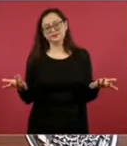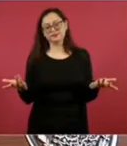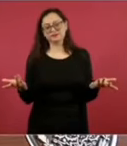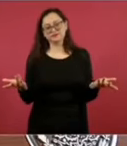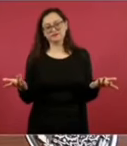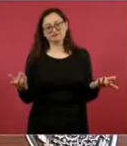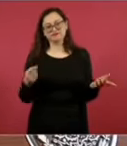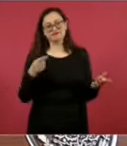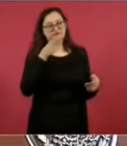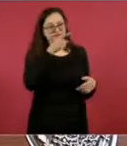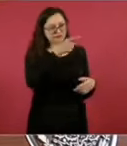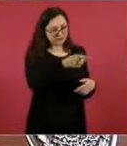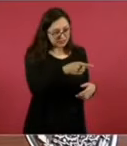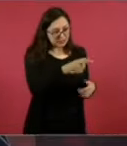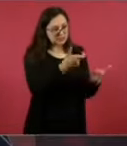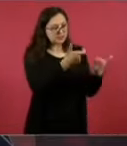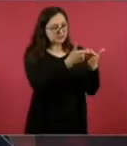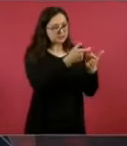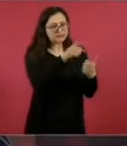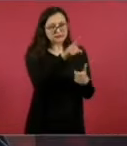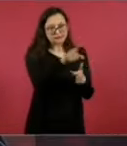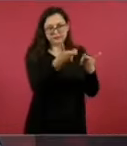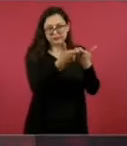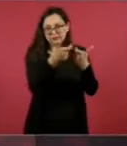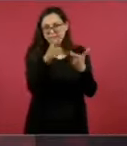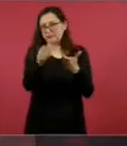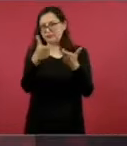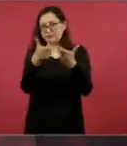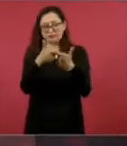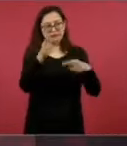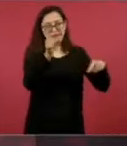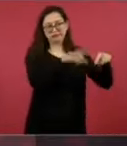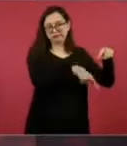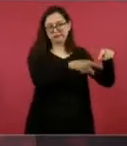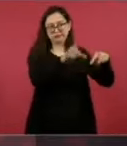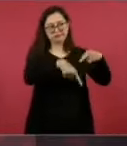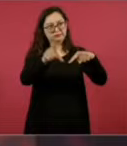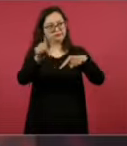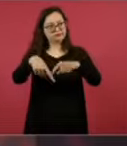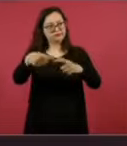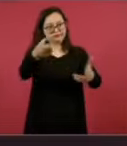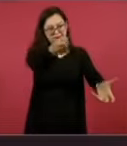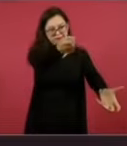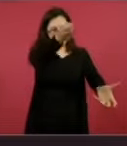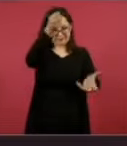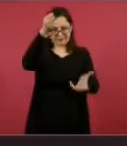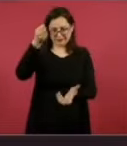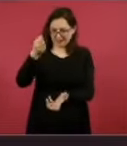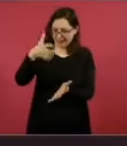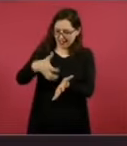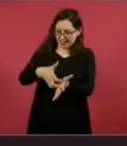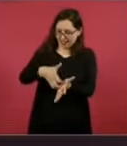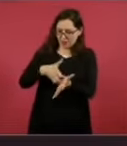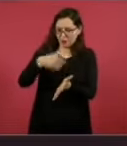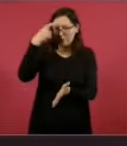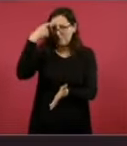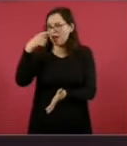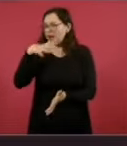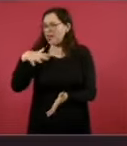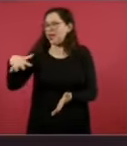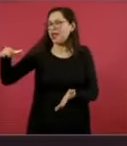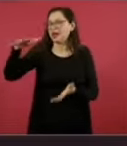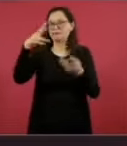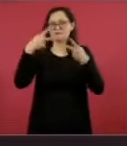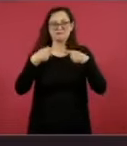Entonces, pues, de esos ahorros ya no va